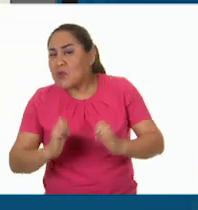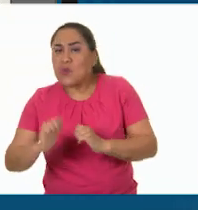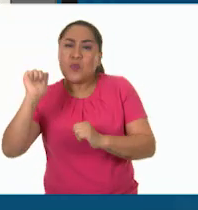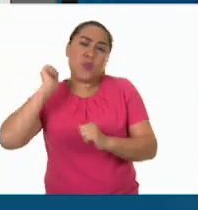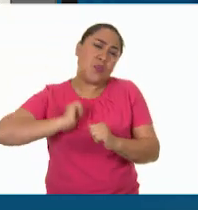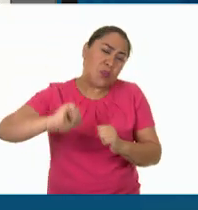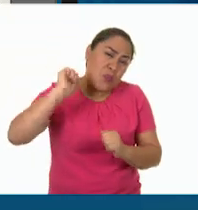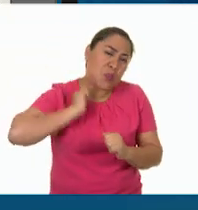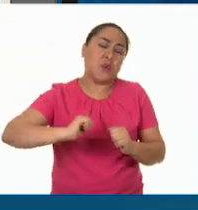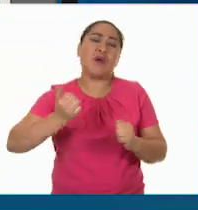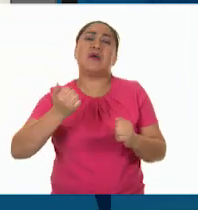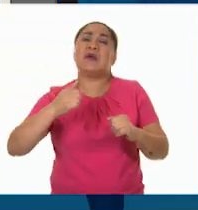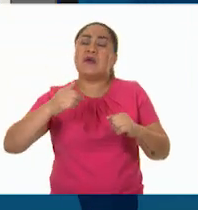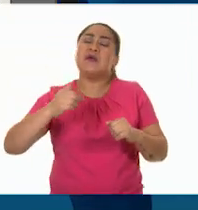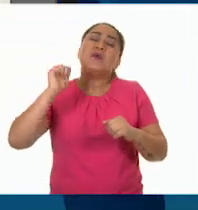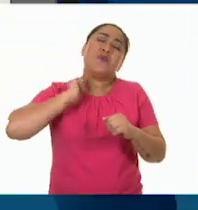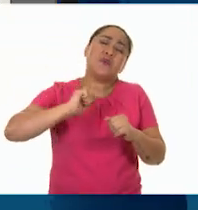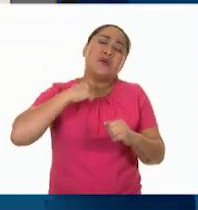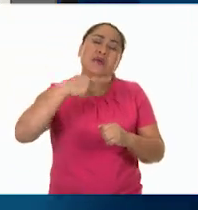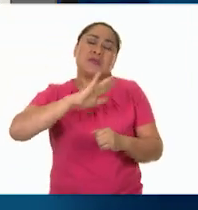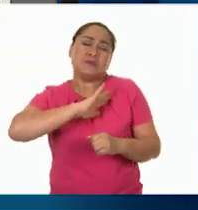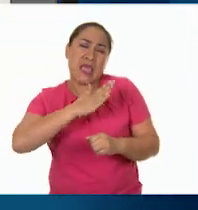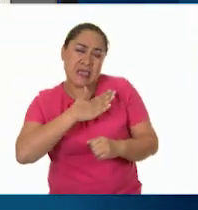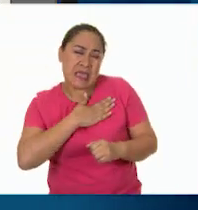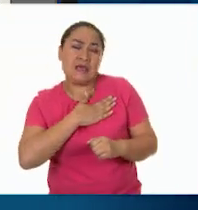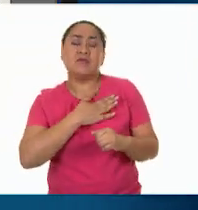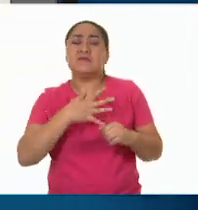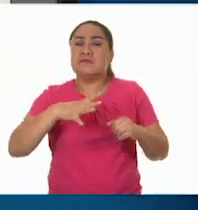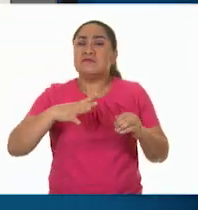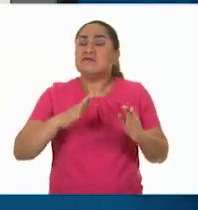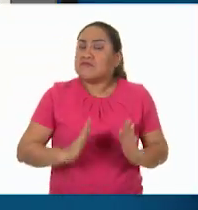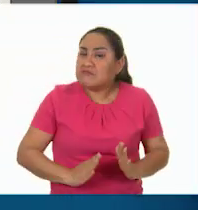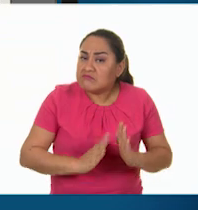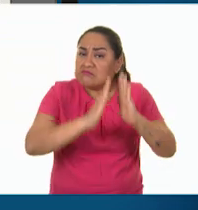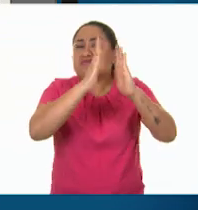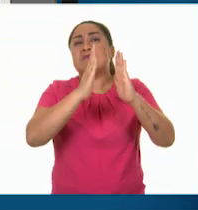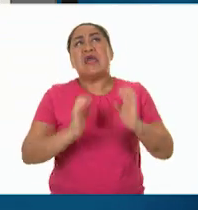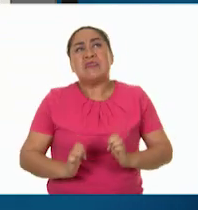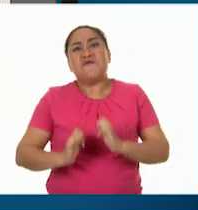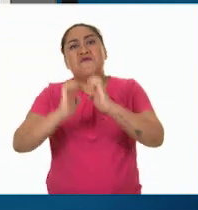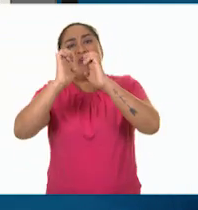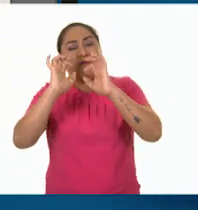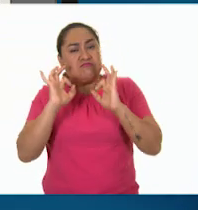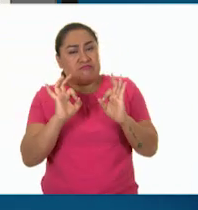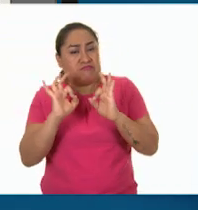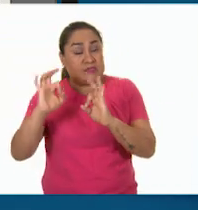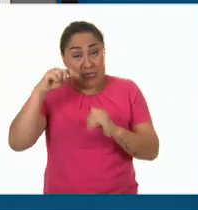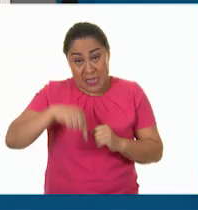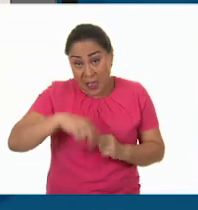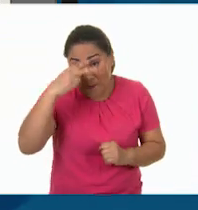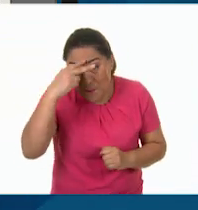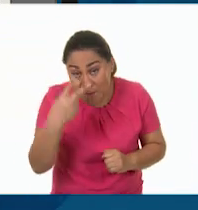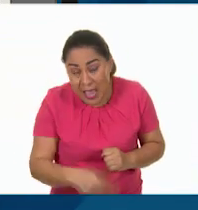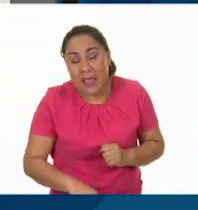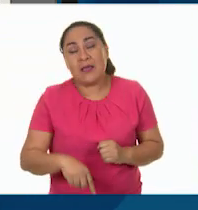milenarias y palacios coloniales, junto a torres y edificios estilizados. México, que ha sido durante